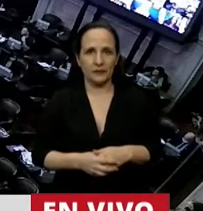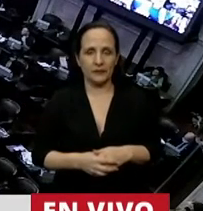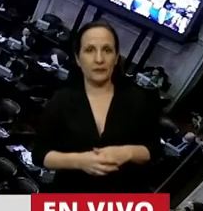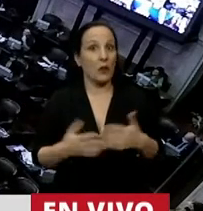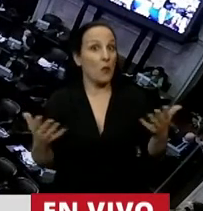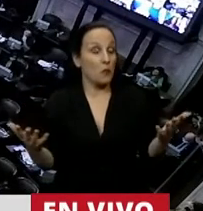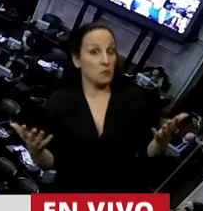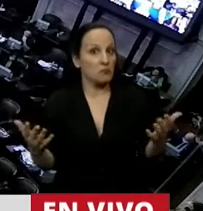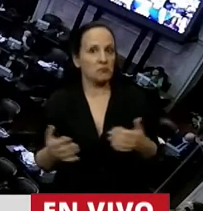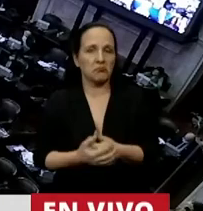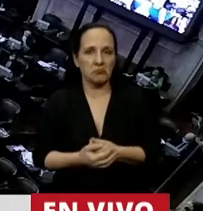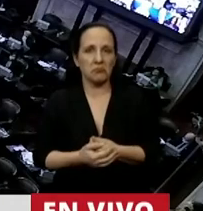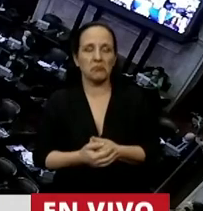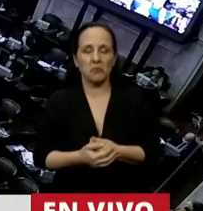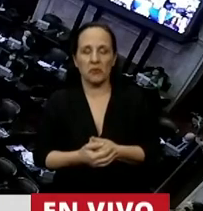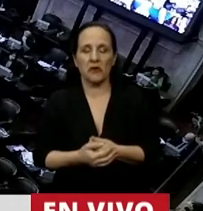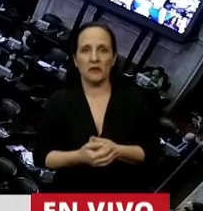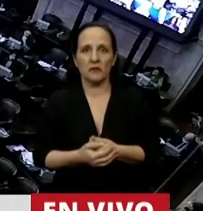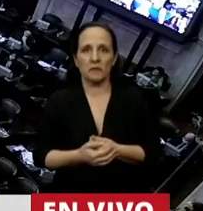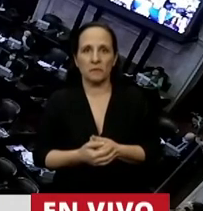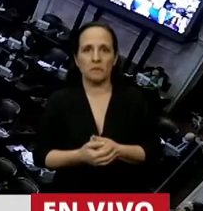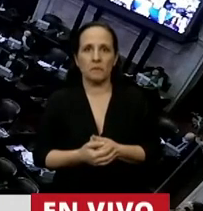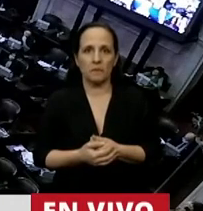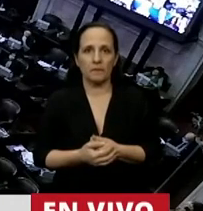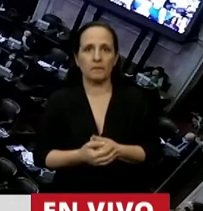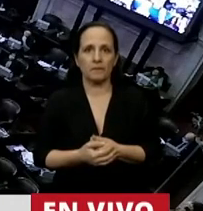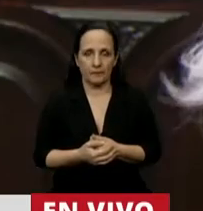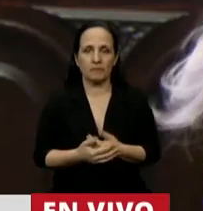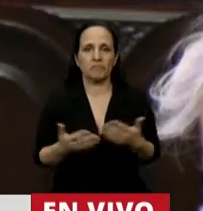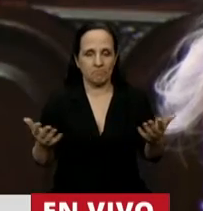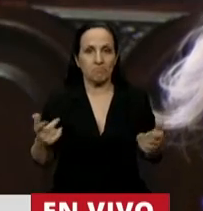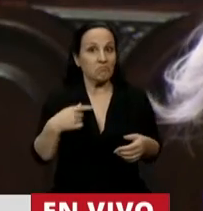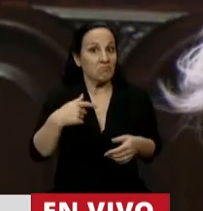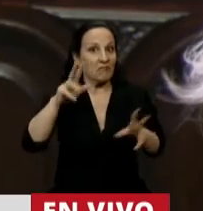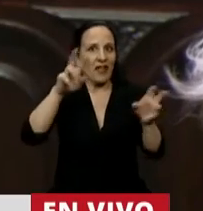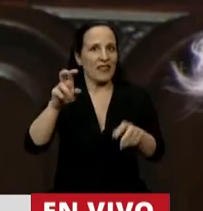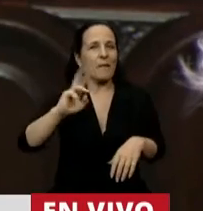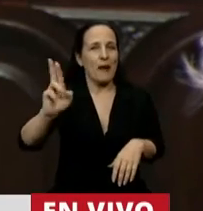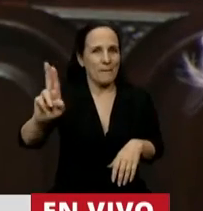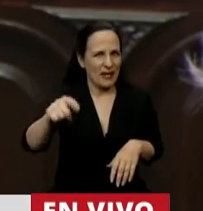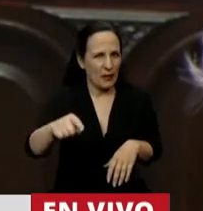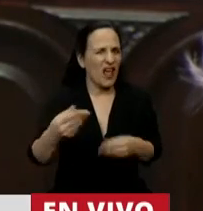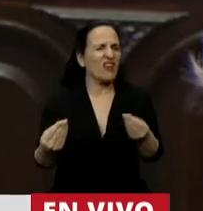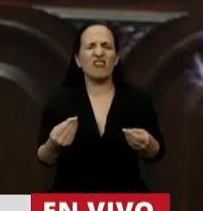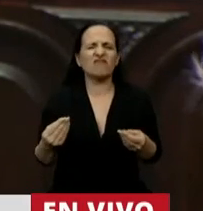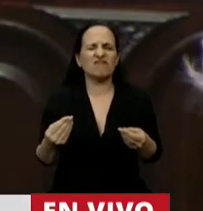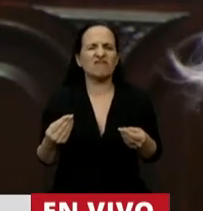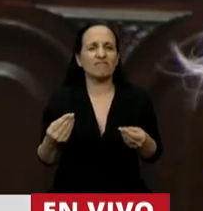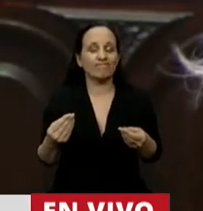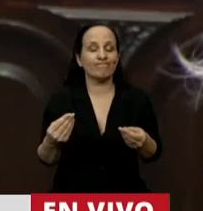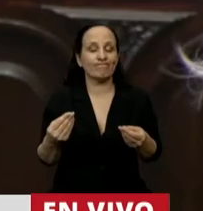Bueno, me parece que queda claro que esta cuestión de privilegio es contra los